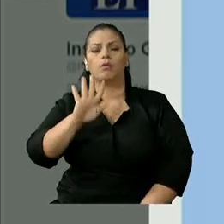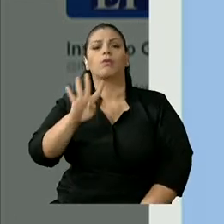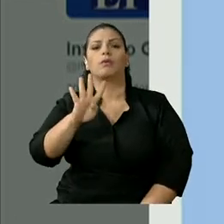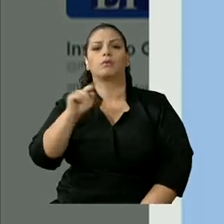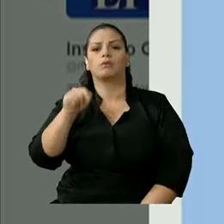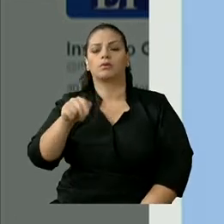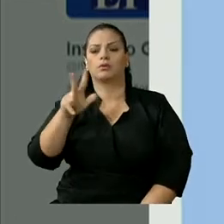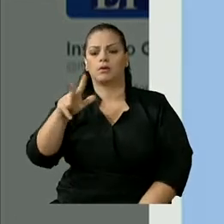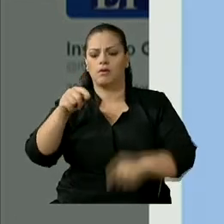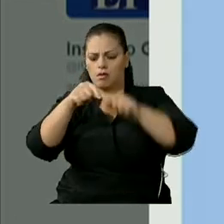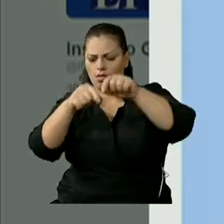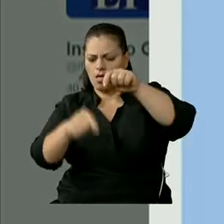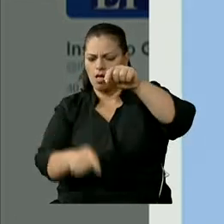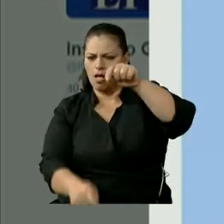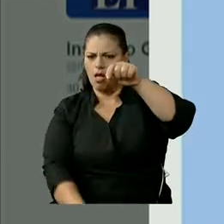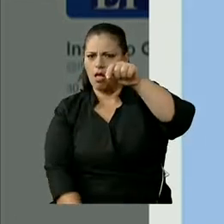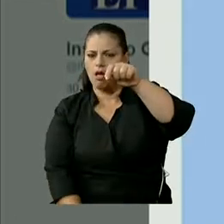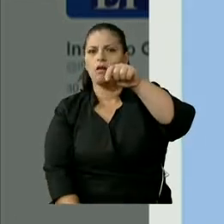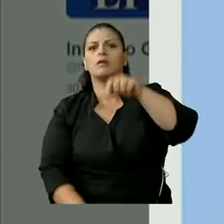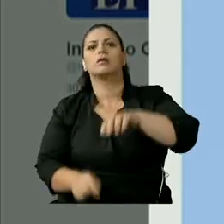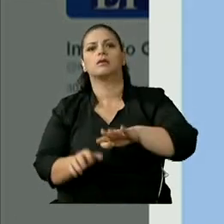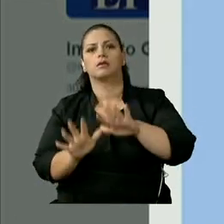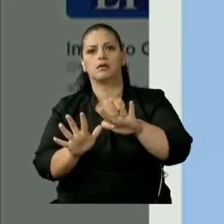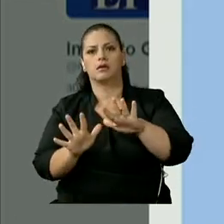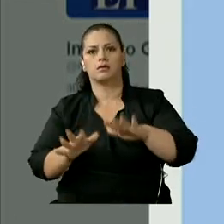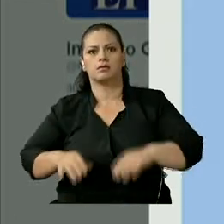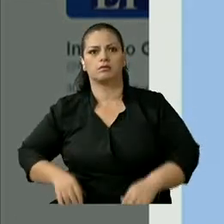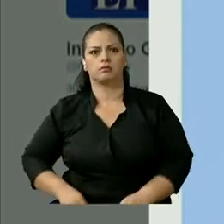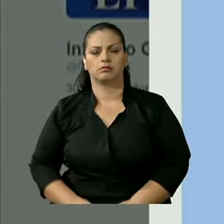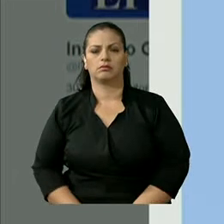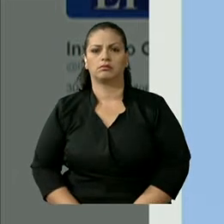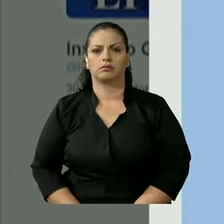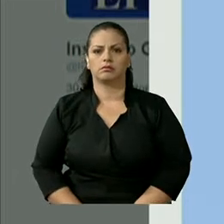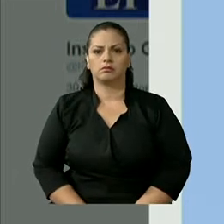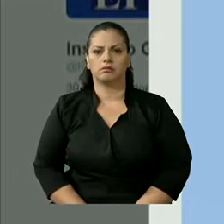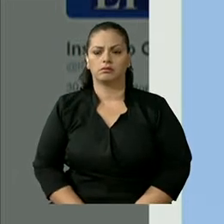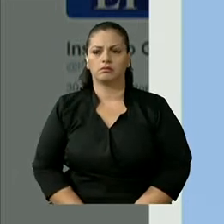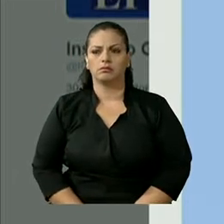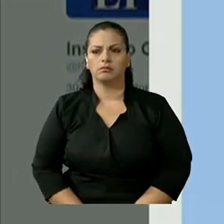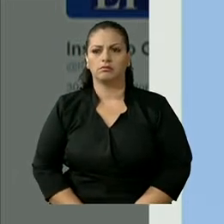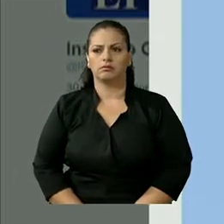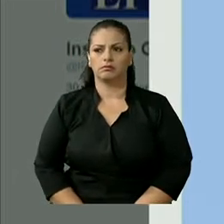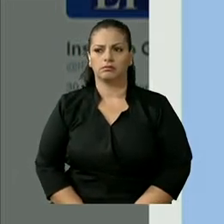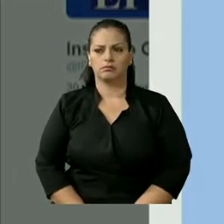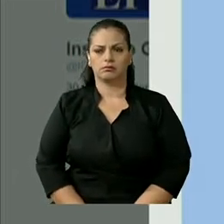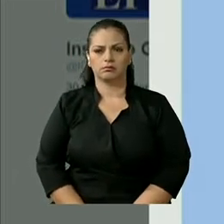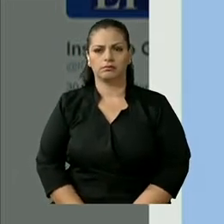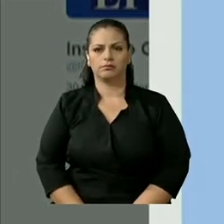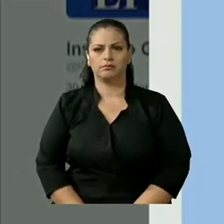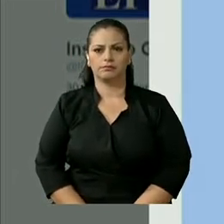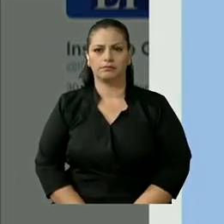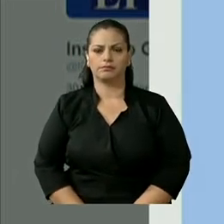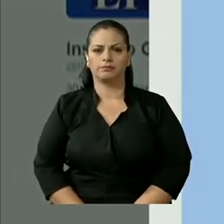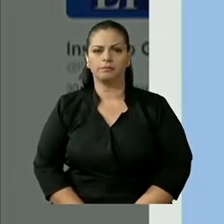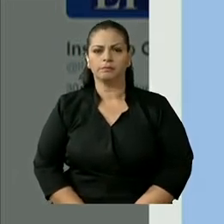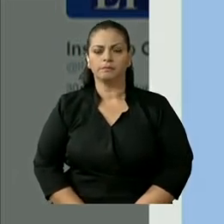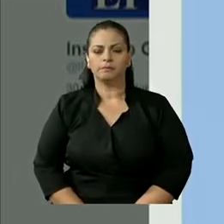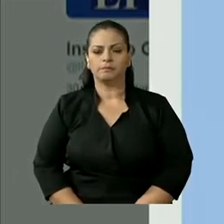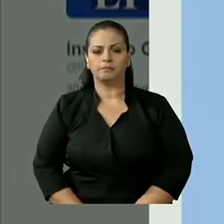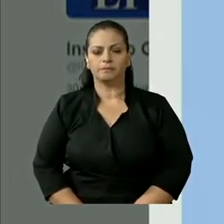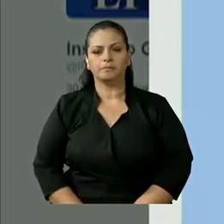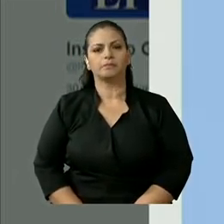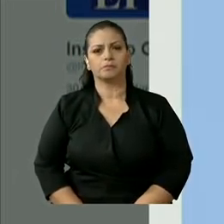10.000 kilómetros, o sea, 10 kilómetros, perdón, también bastante aflote, bastante arriba. como es natural y lógico, Hugo y amigos